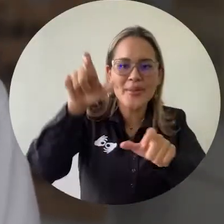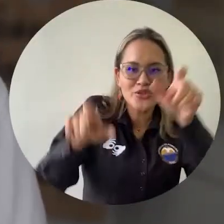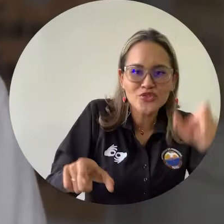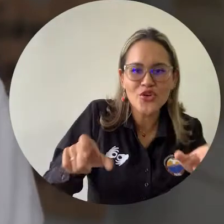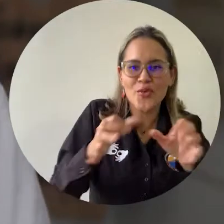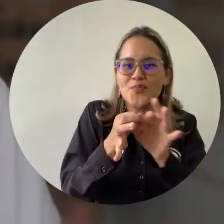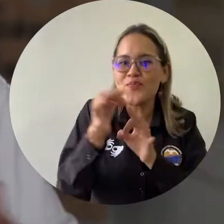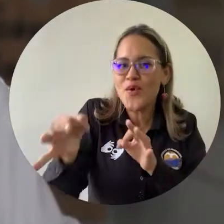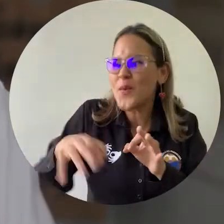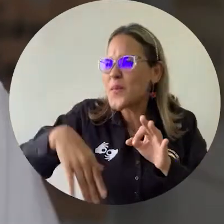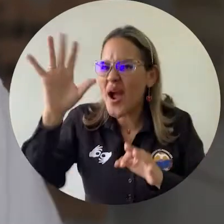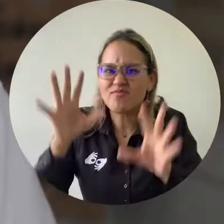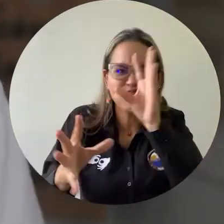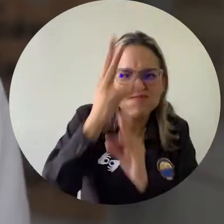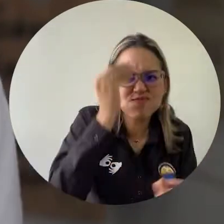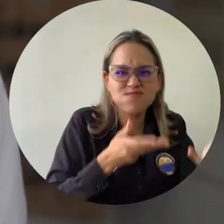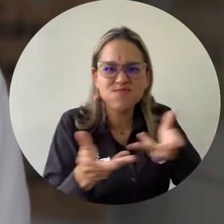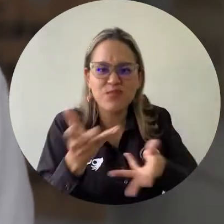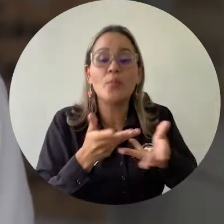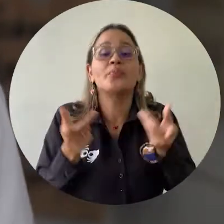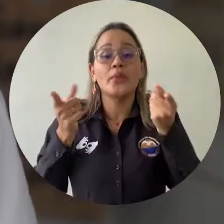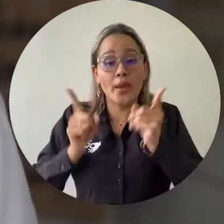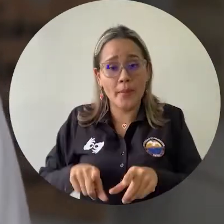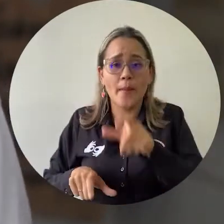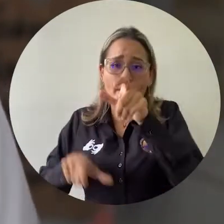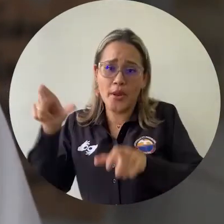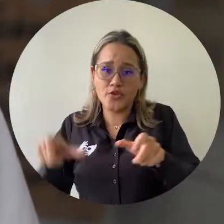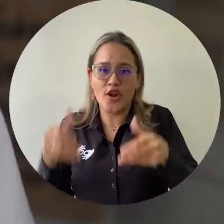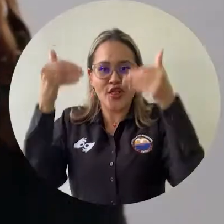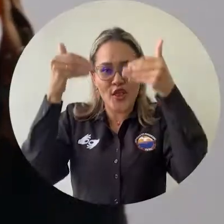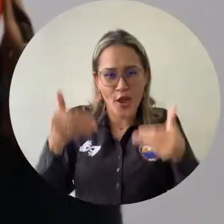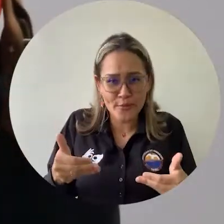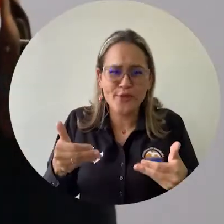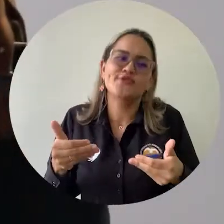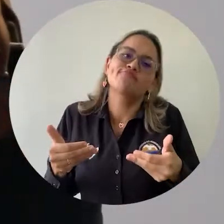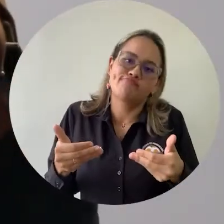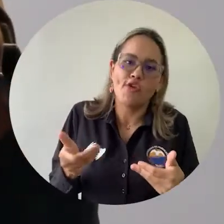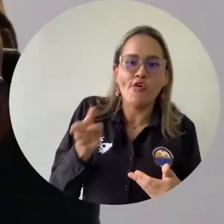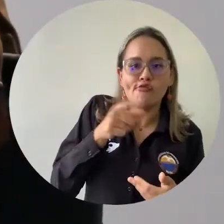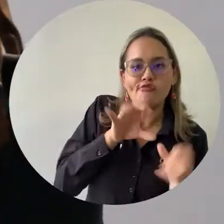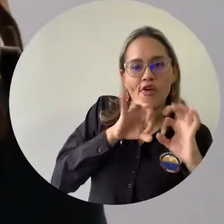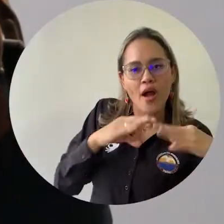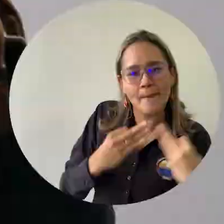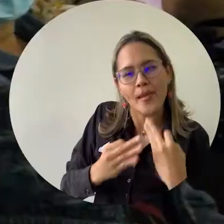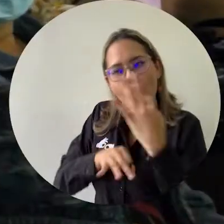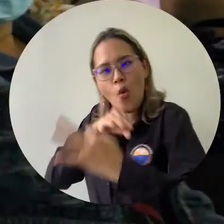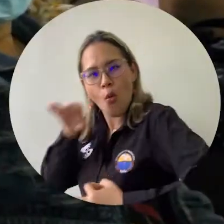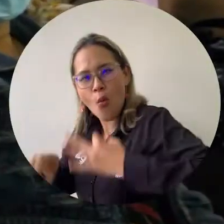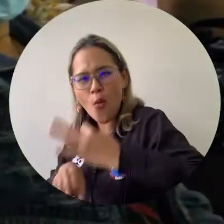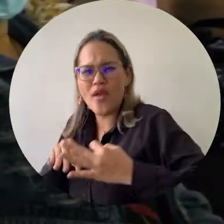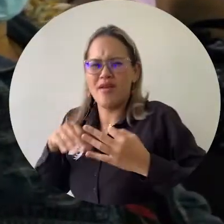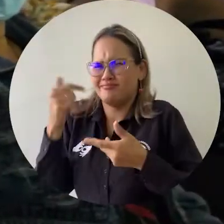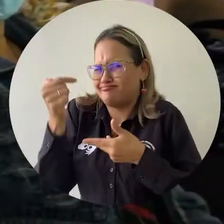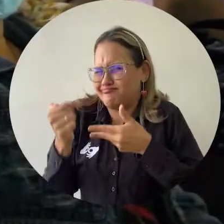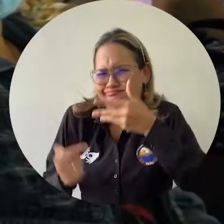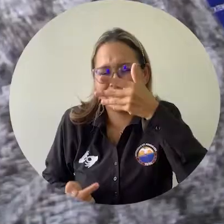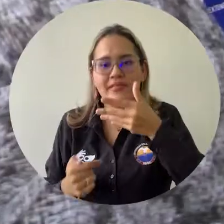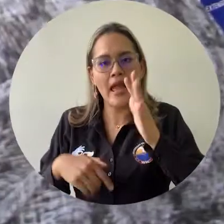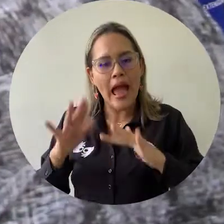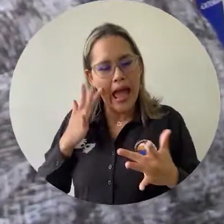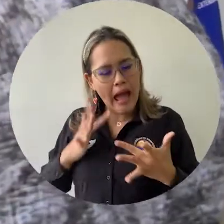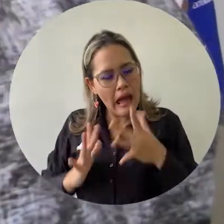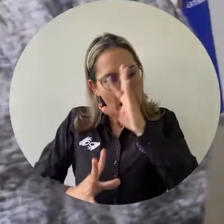manejamos, como son las personas con discapacidad, a las mamitas cuidadoras, que se van a ver involucradas en todo el tema